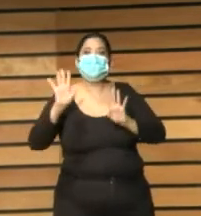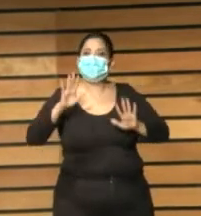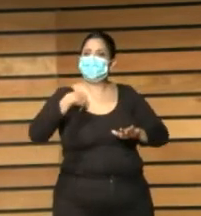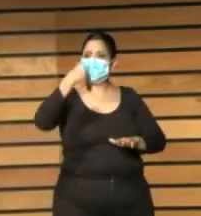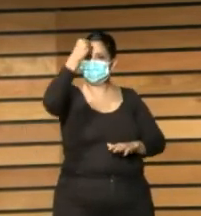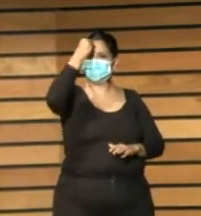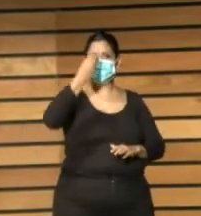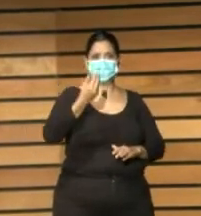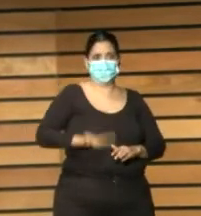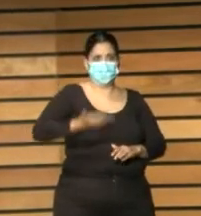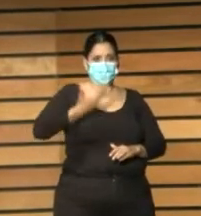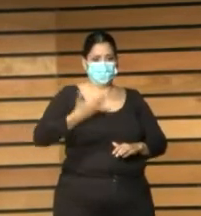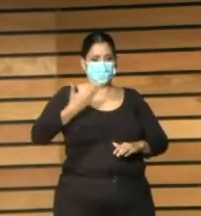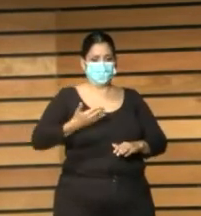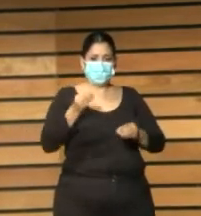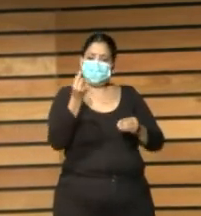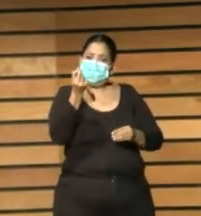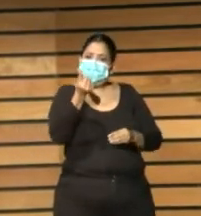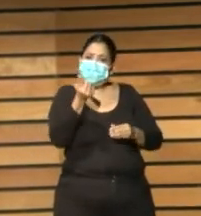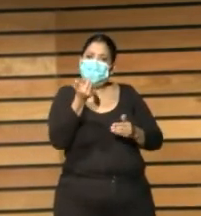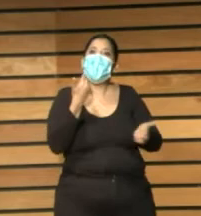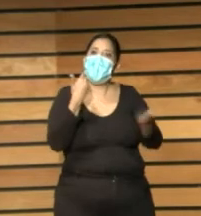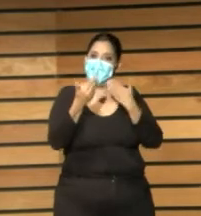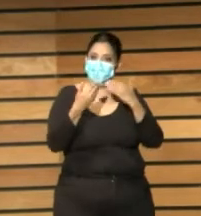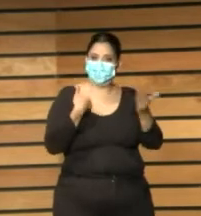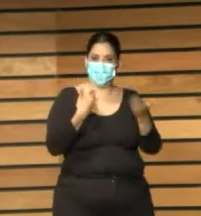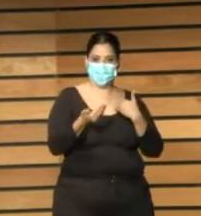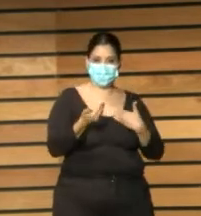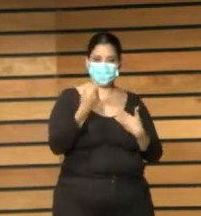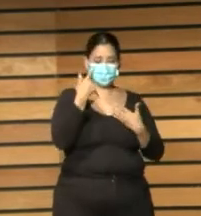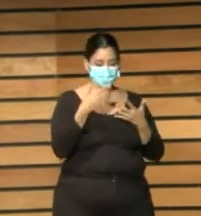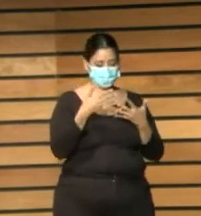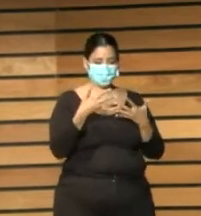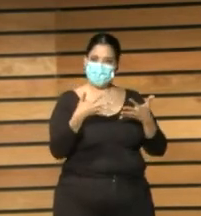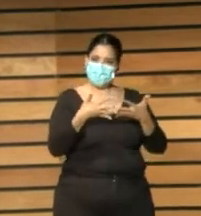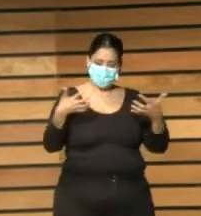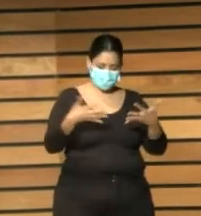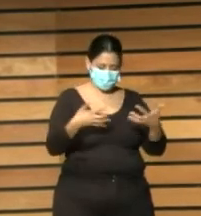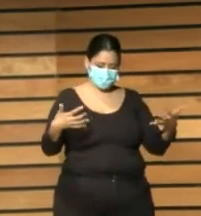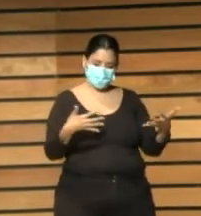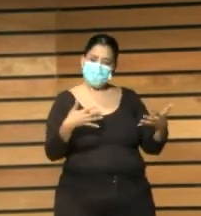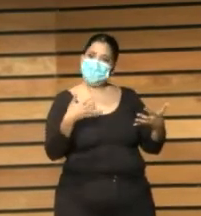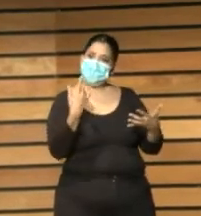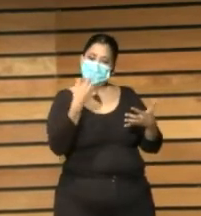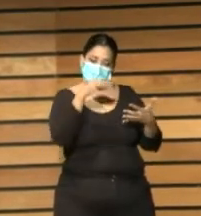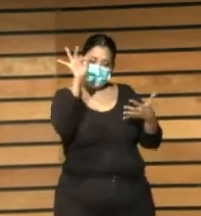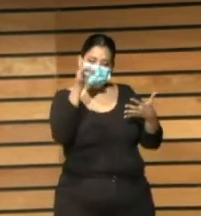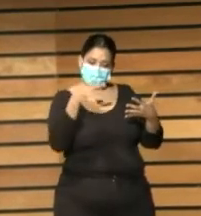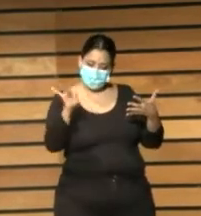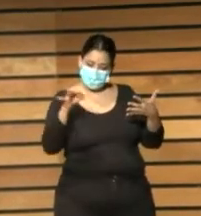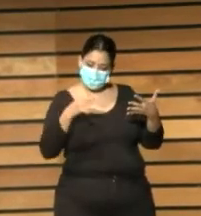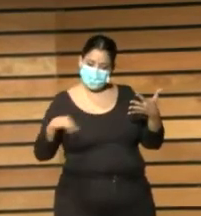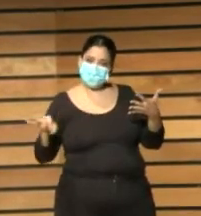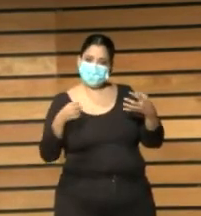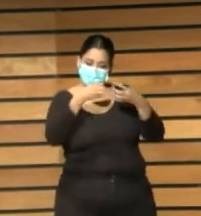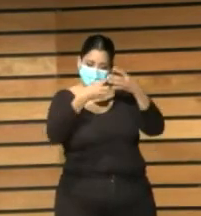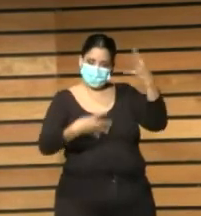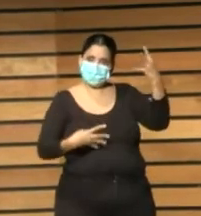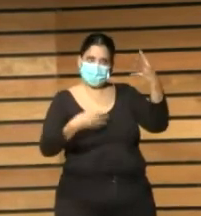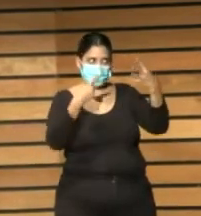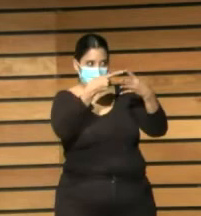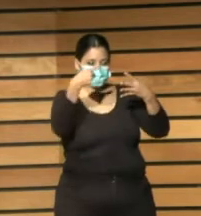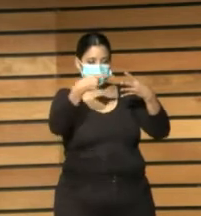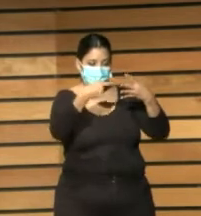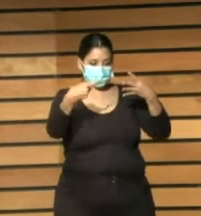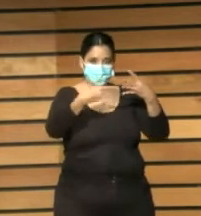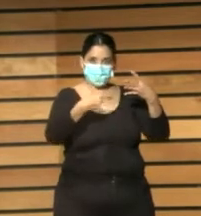desligarlas ¿no? de acciones como la que planteaba Null que igual tiene sentido en una gestión de